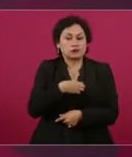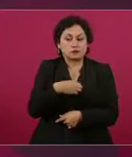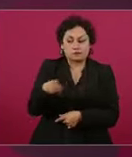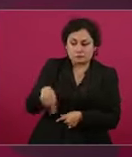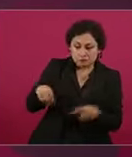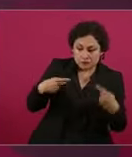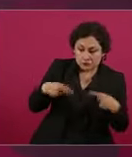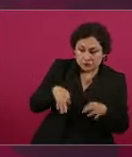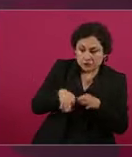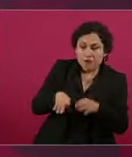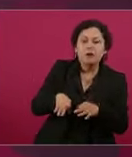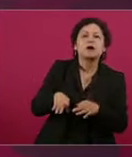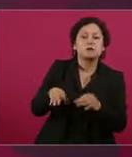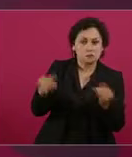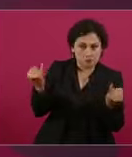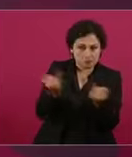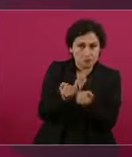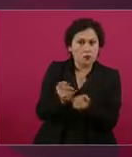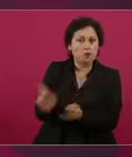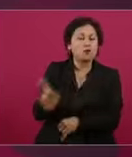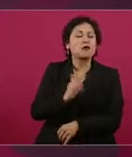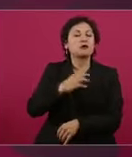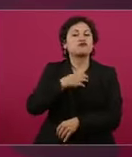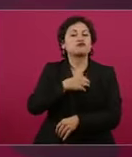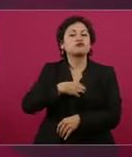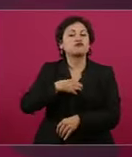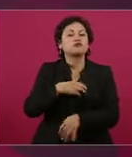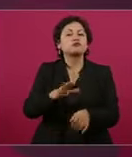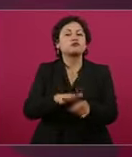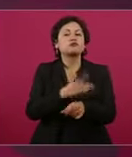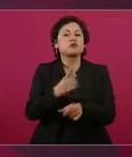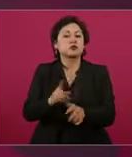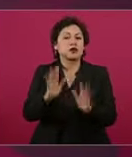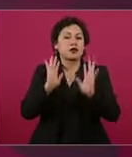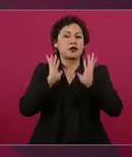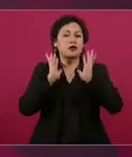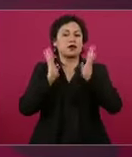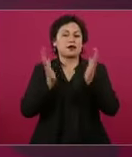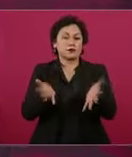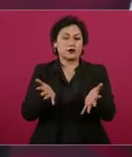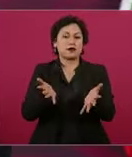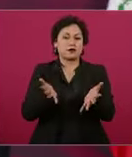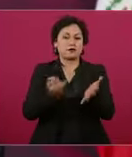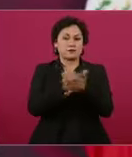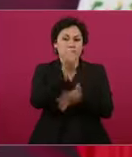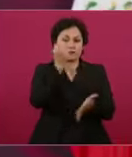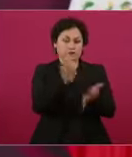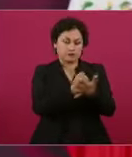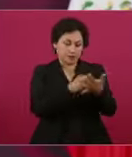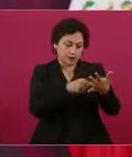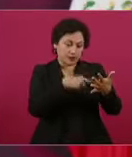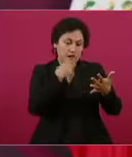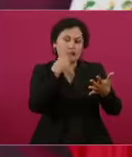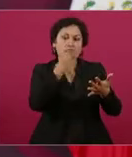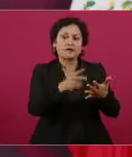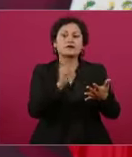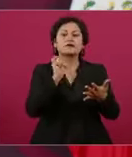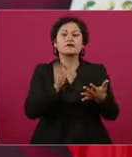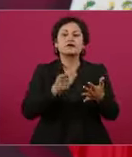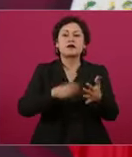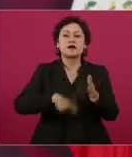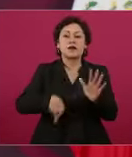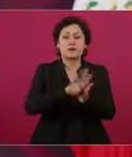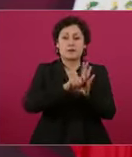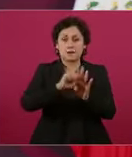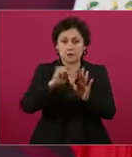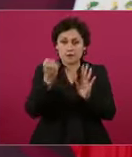un pago por la venta de esa marca y de esos